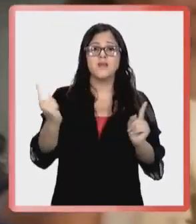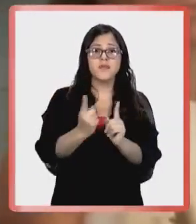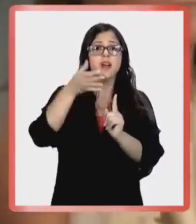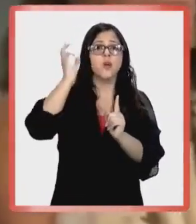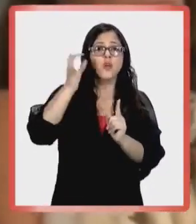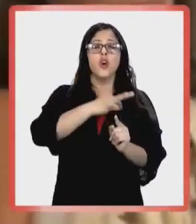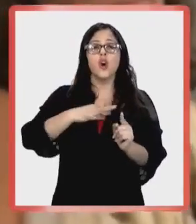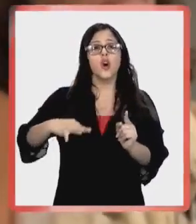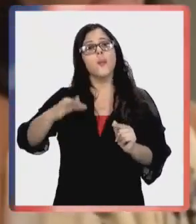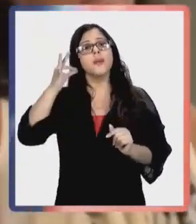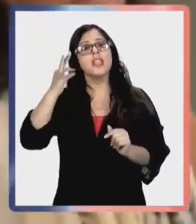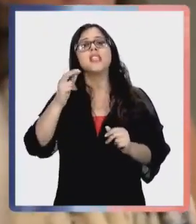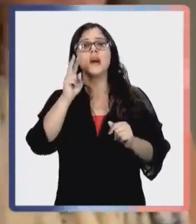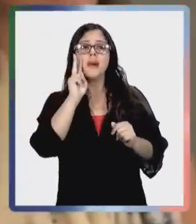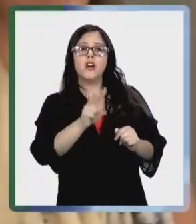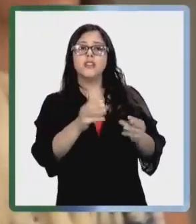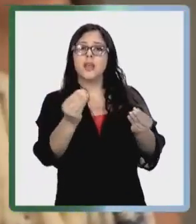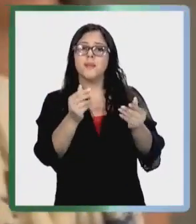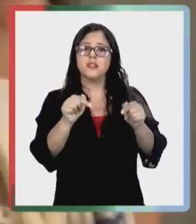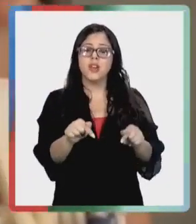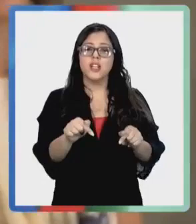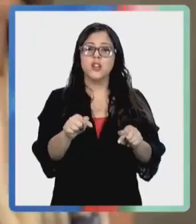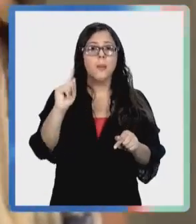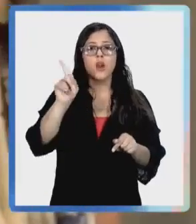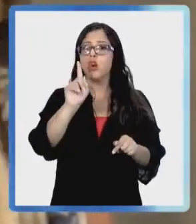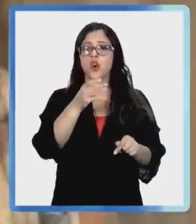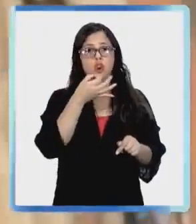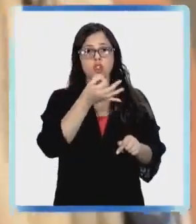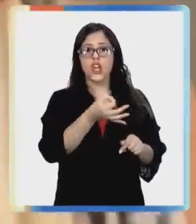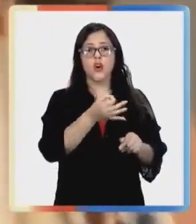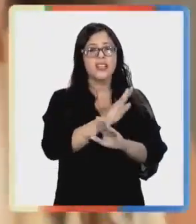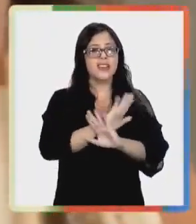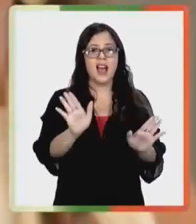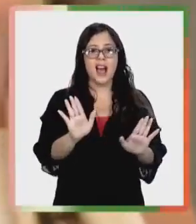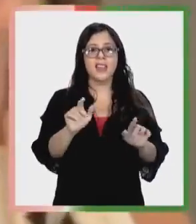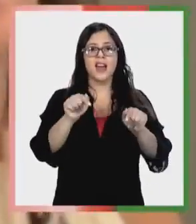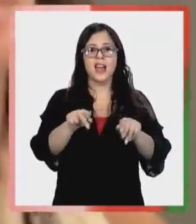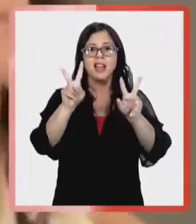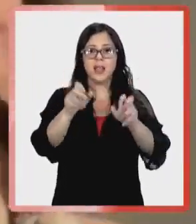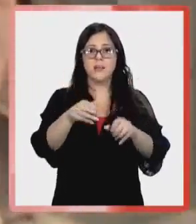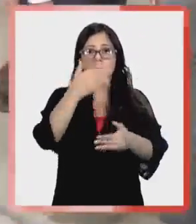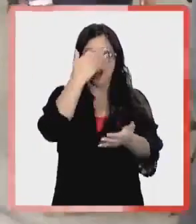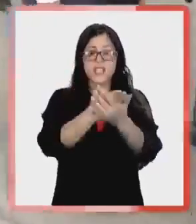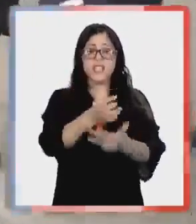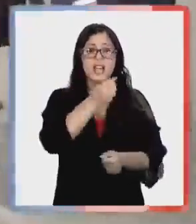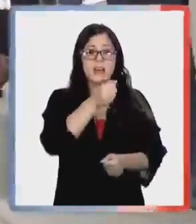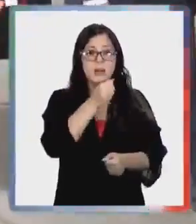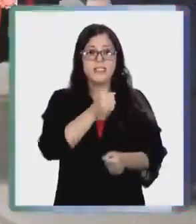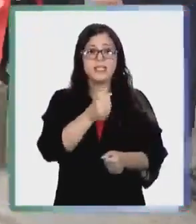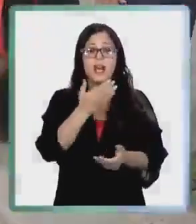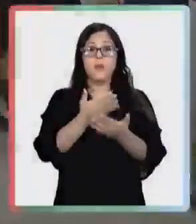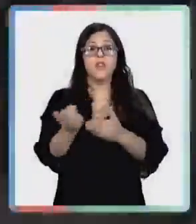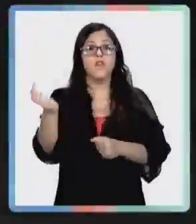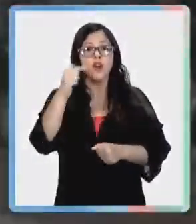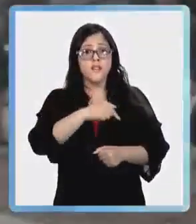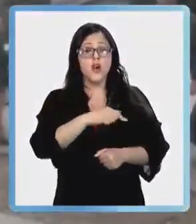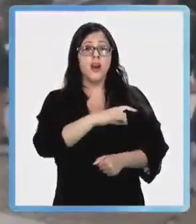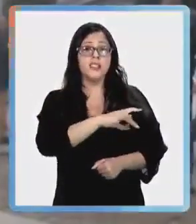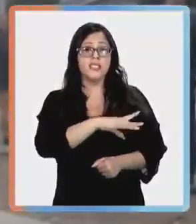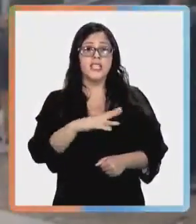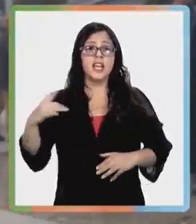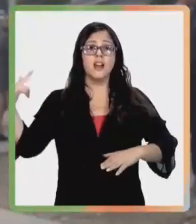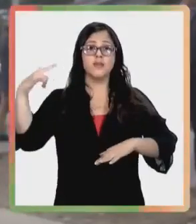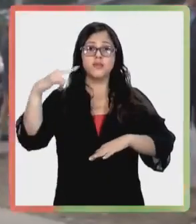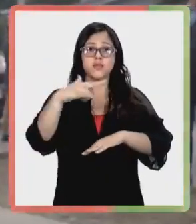y se reunió con la ministra Urrejola para conocer los detalles de este episodio, pero no dijo una sola palabra al respecto ante la prensa. De